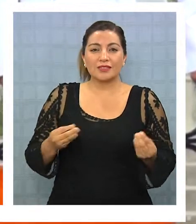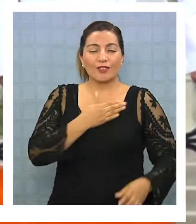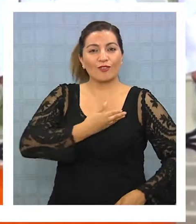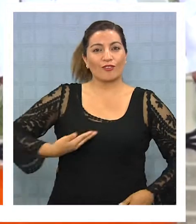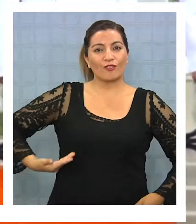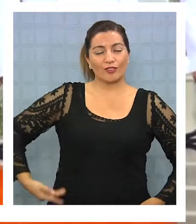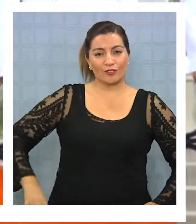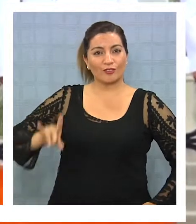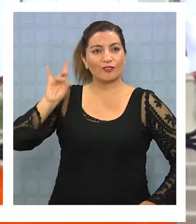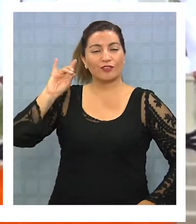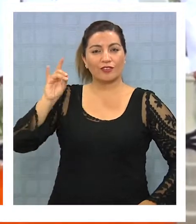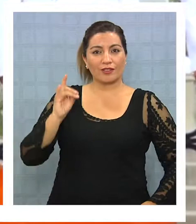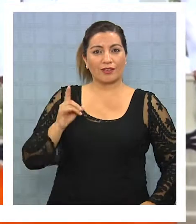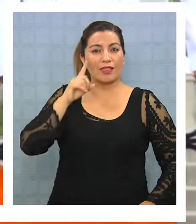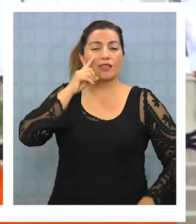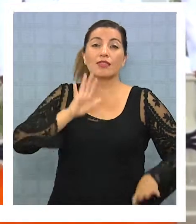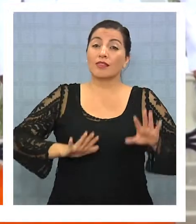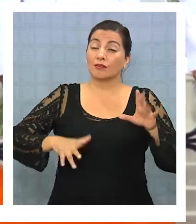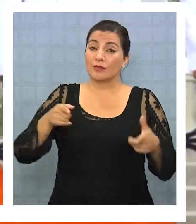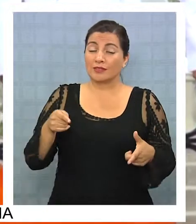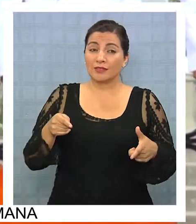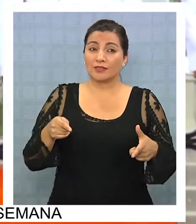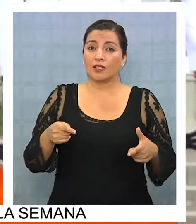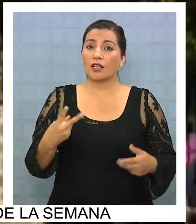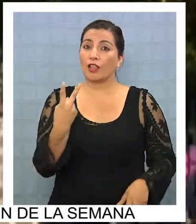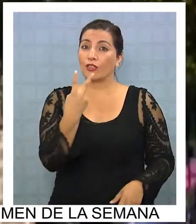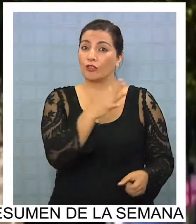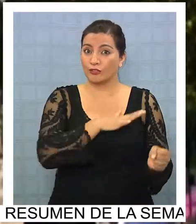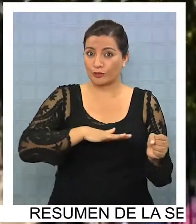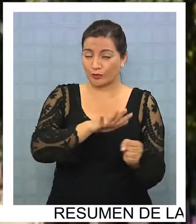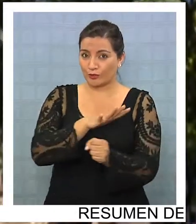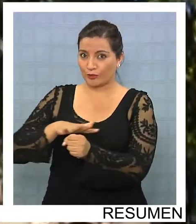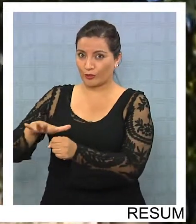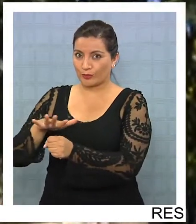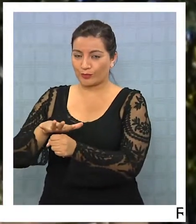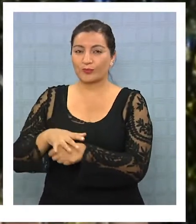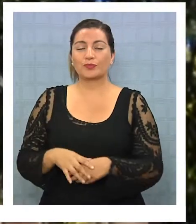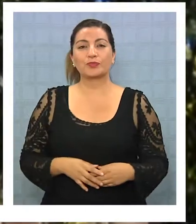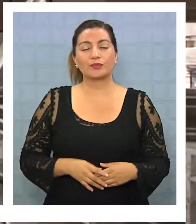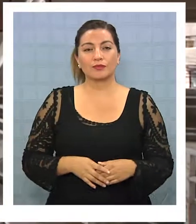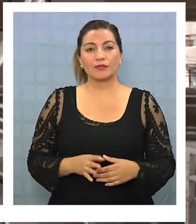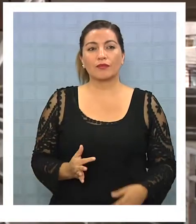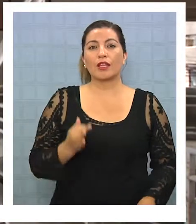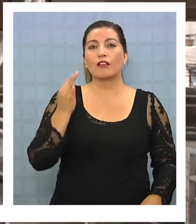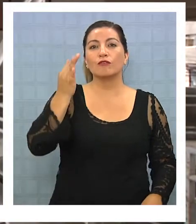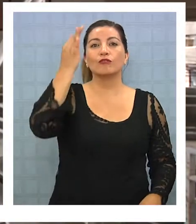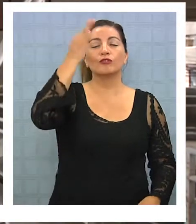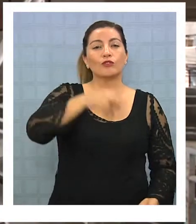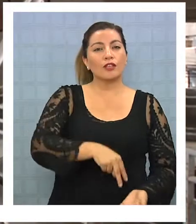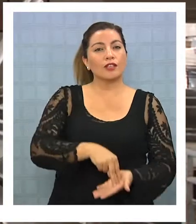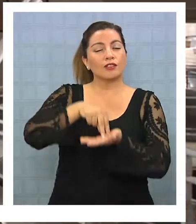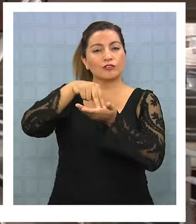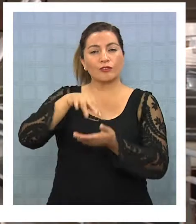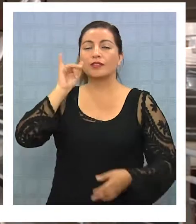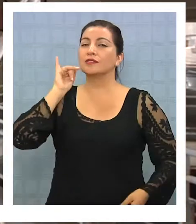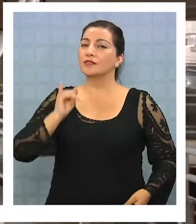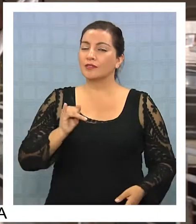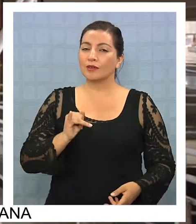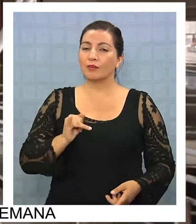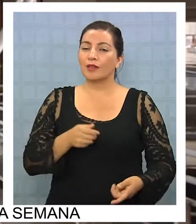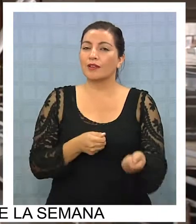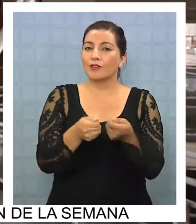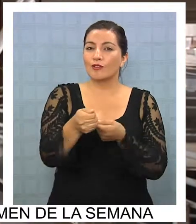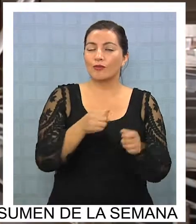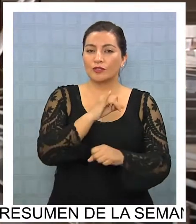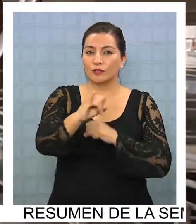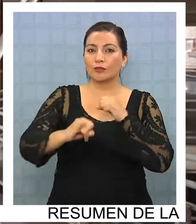gobierno boliviano dependiendo del devenir de ambas situaciones. El futuro de la SOFI siempre está ligado al comercio internacional y